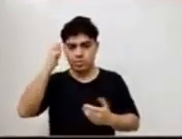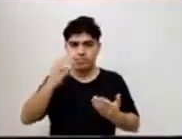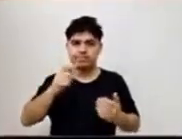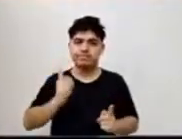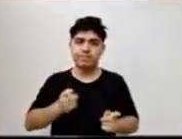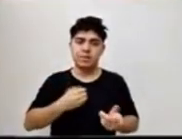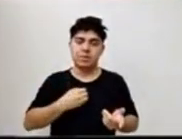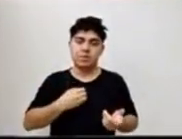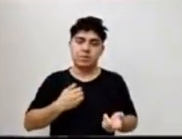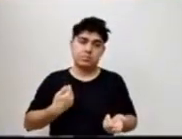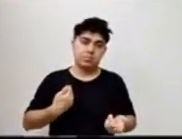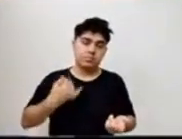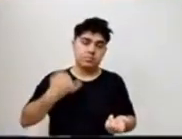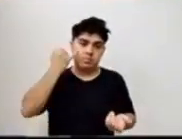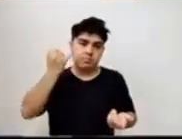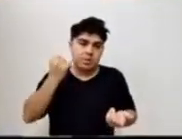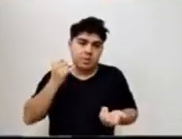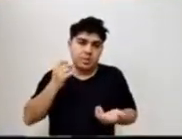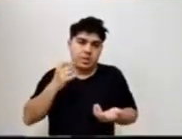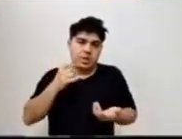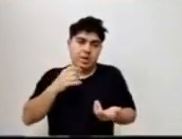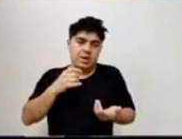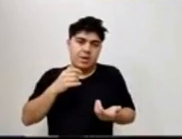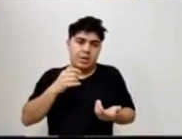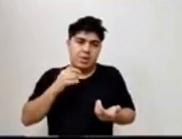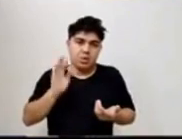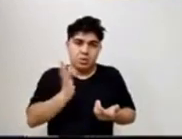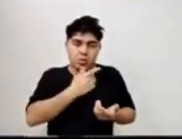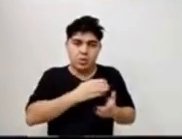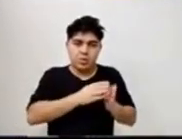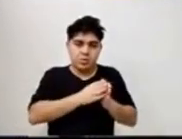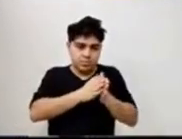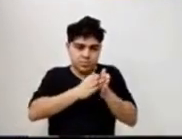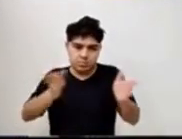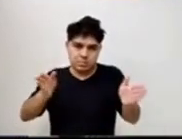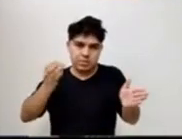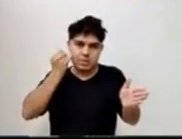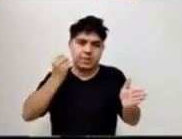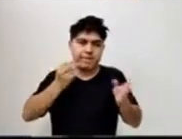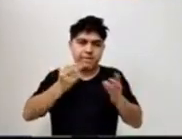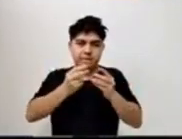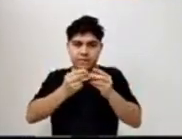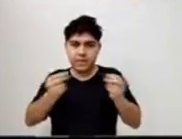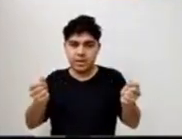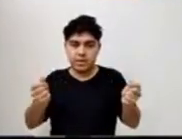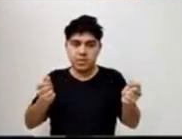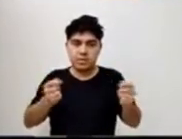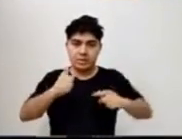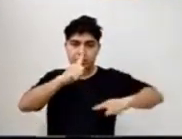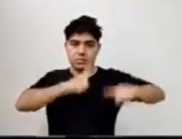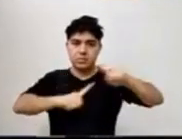Bueno, ya creo que hemos concluido una etapa, le damos un cierre a esta gestión.